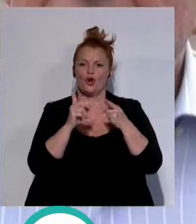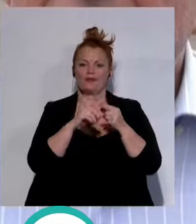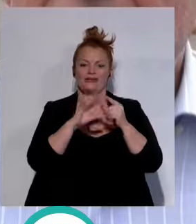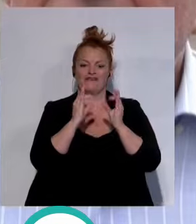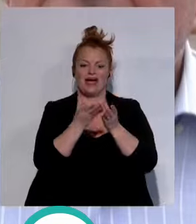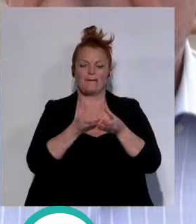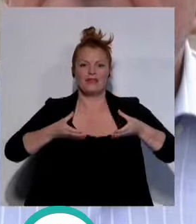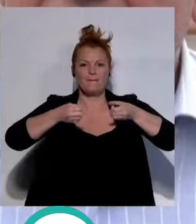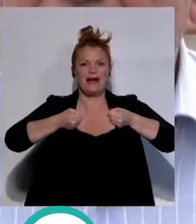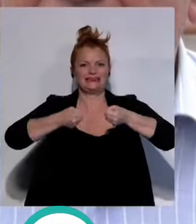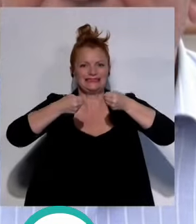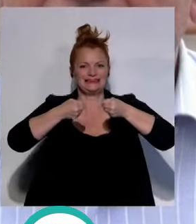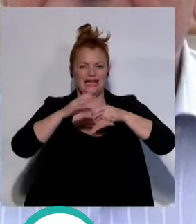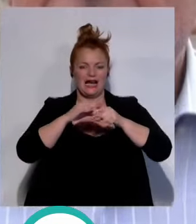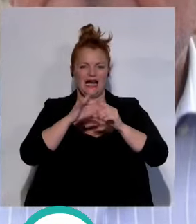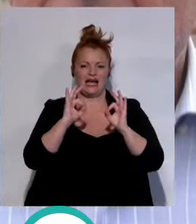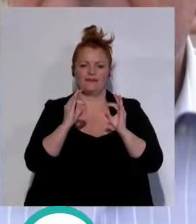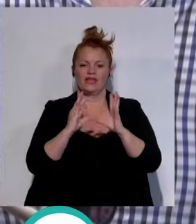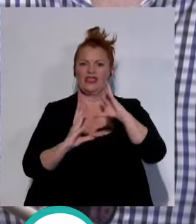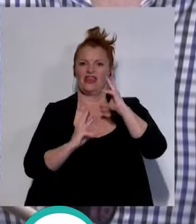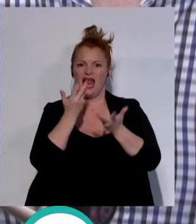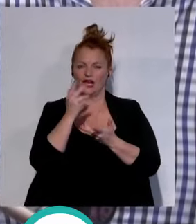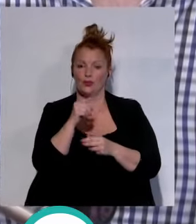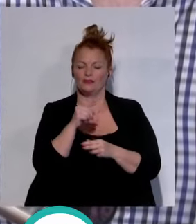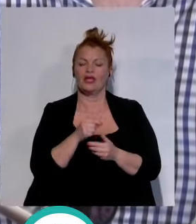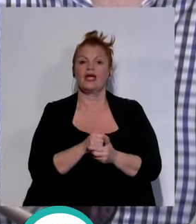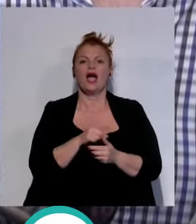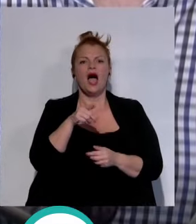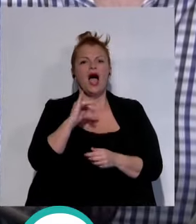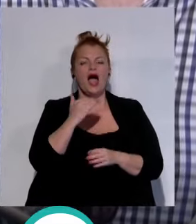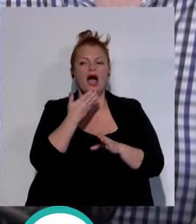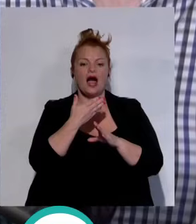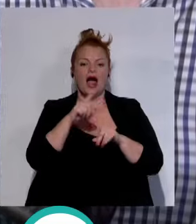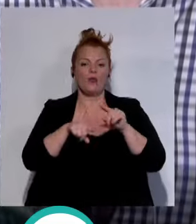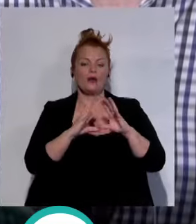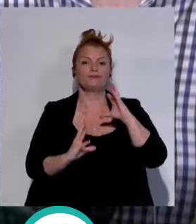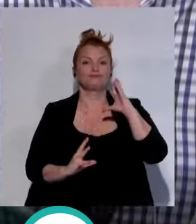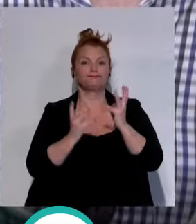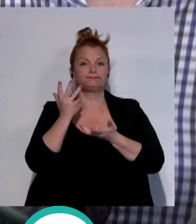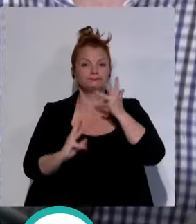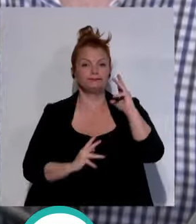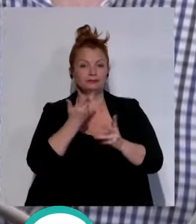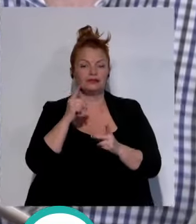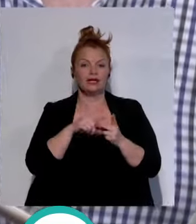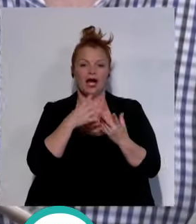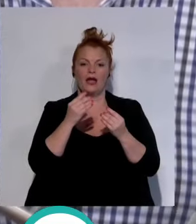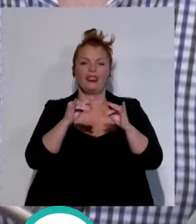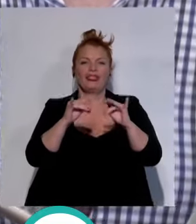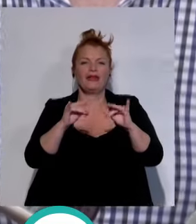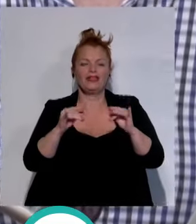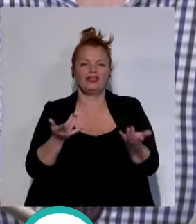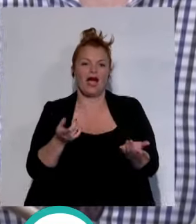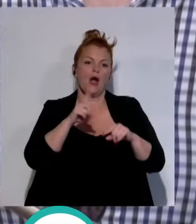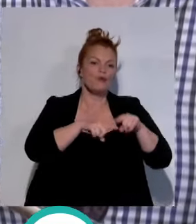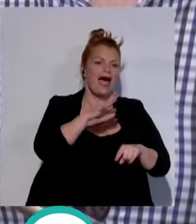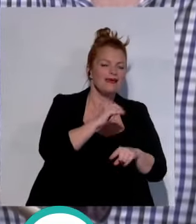vasija concretamente en una urna incineraria en este caso hay algunas incineraciones que aparecen con la ceniza y otras que no en